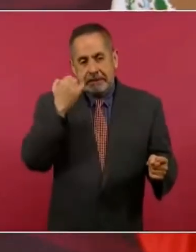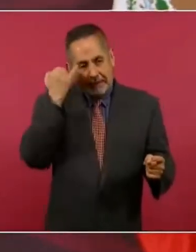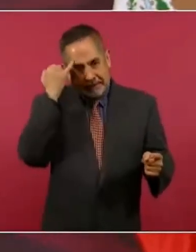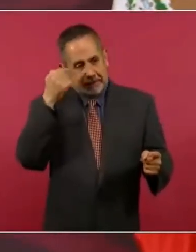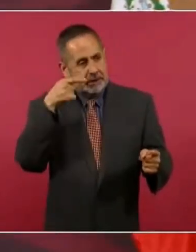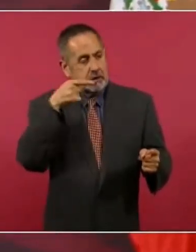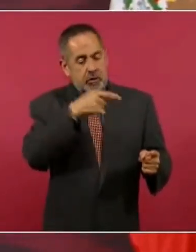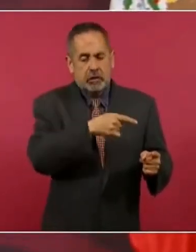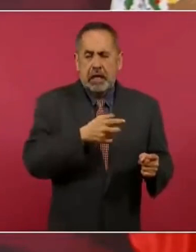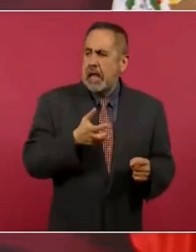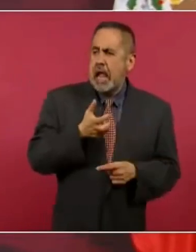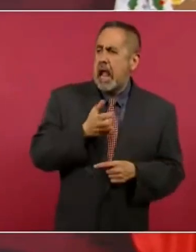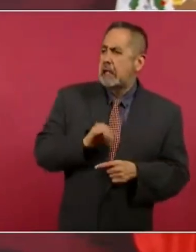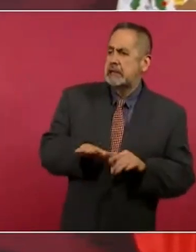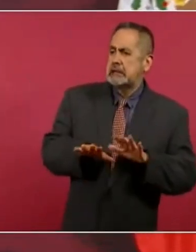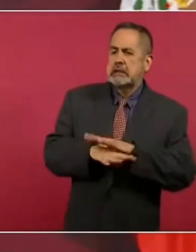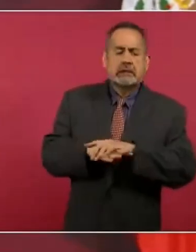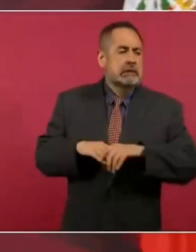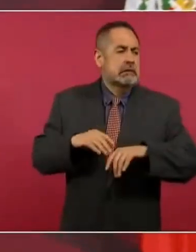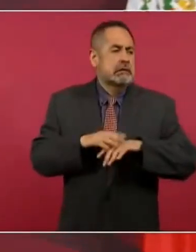De mantener el estatus quo.